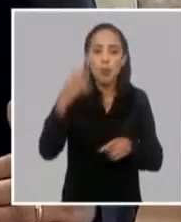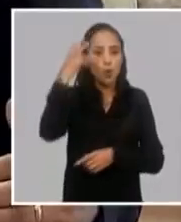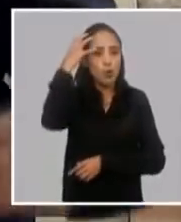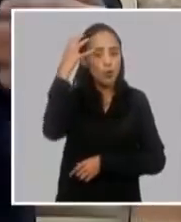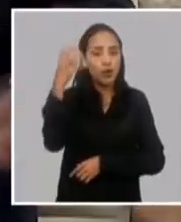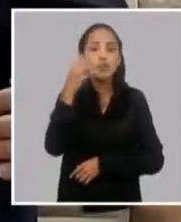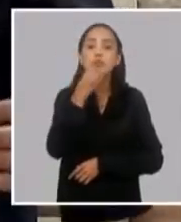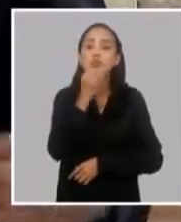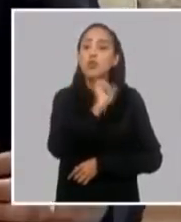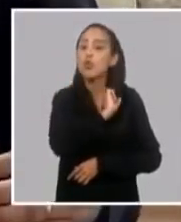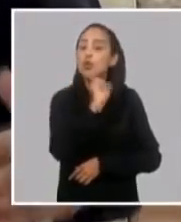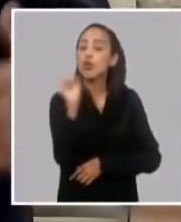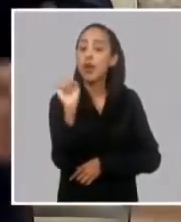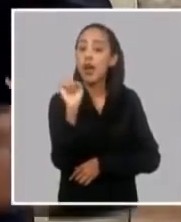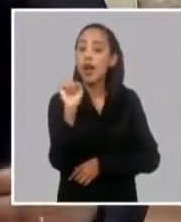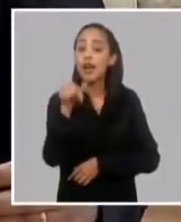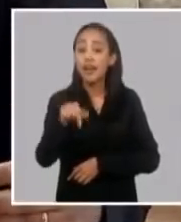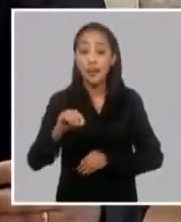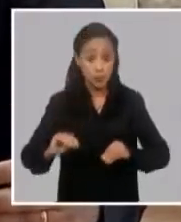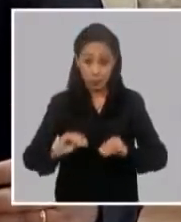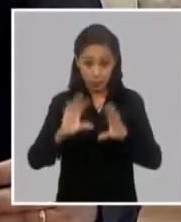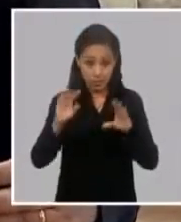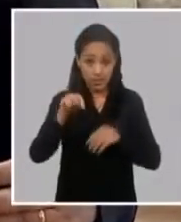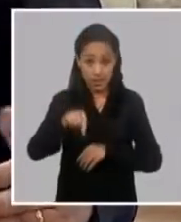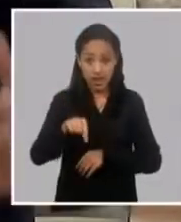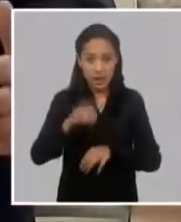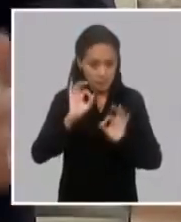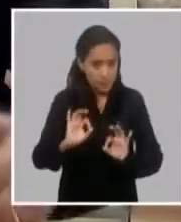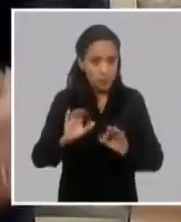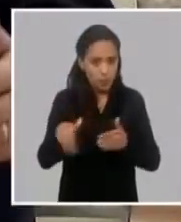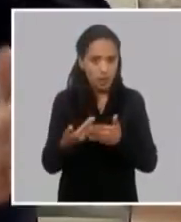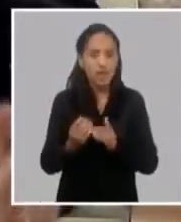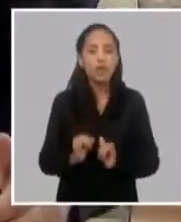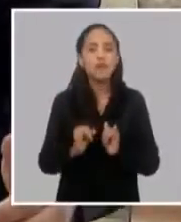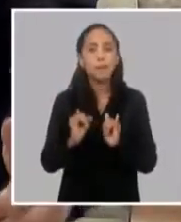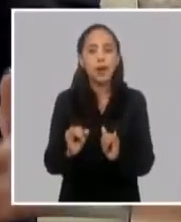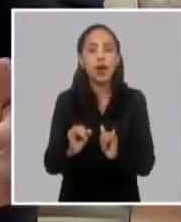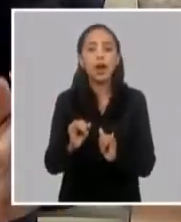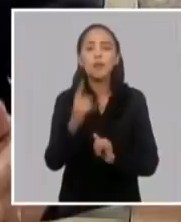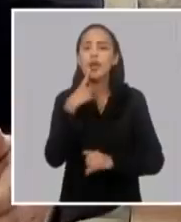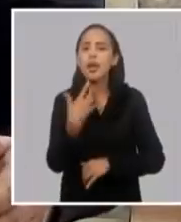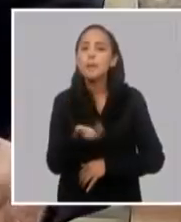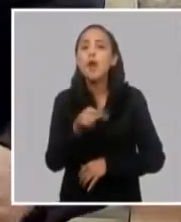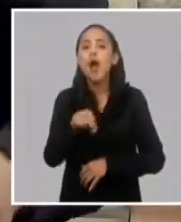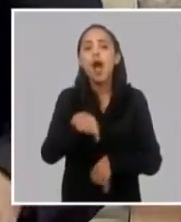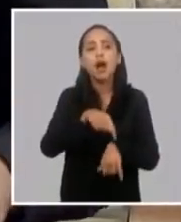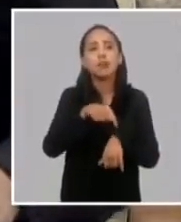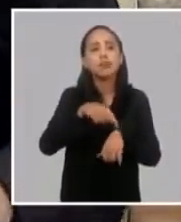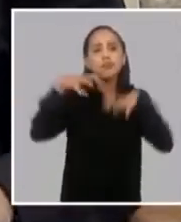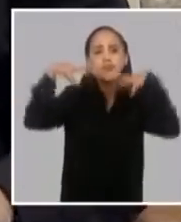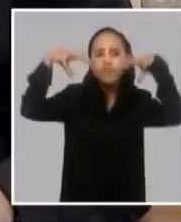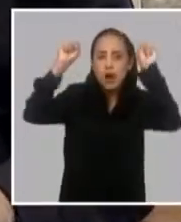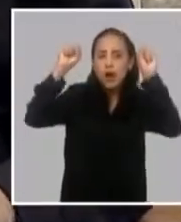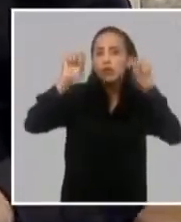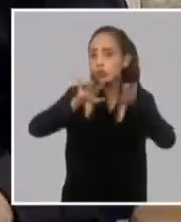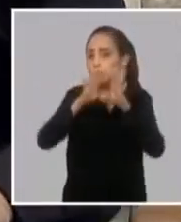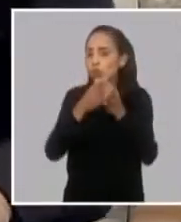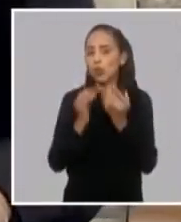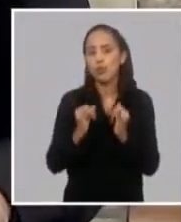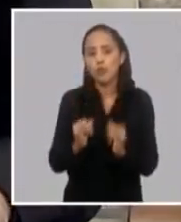temprano en el día informar las posibles afectaciones a la población para que